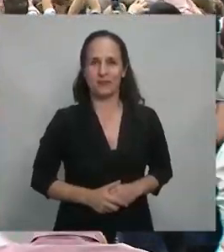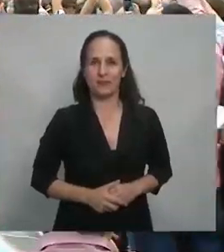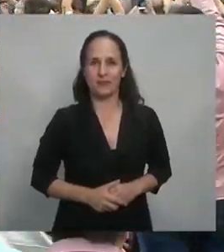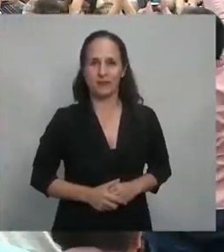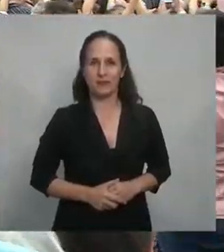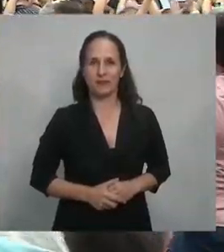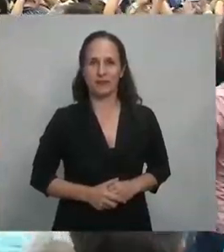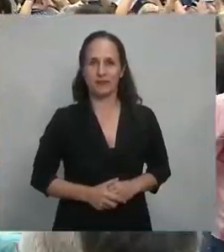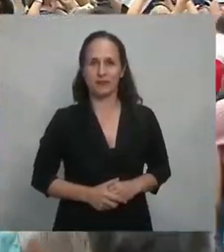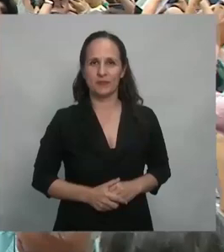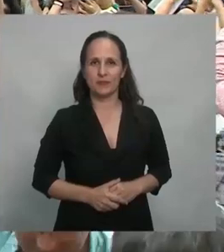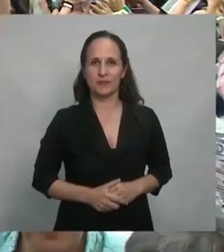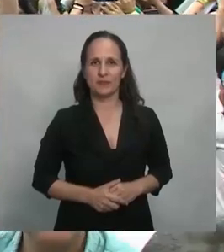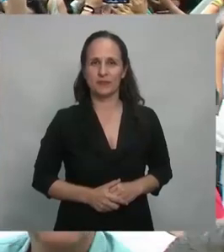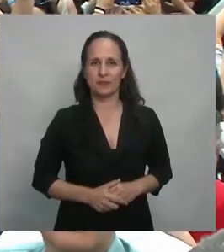¡Ooooh,